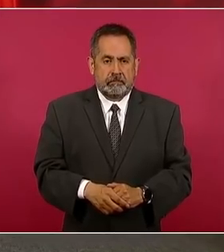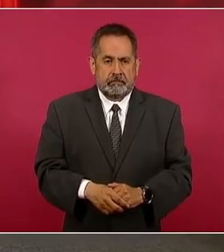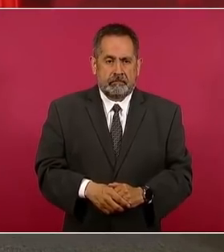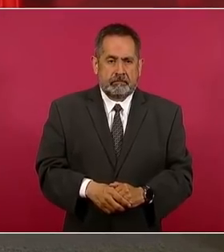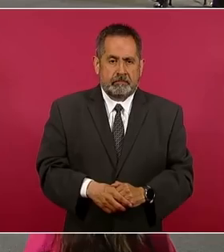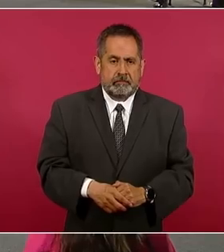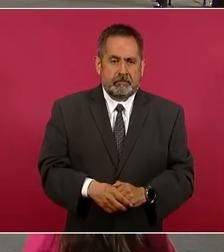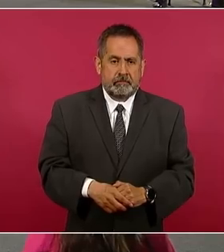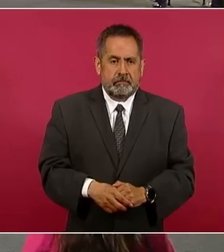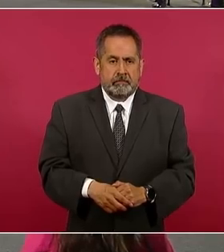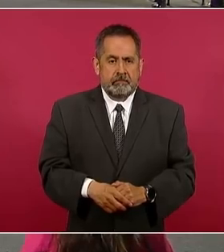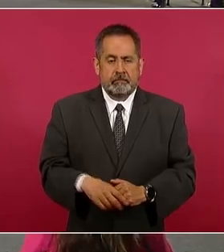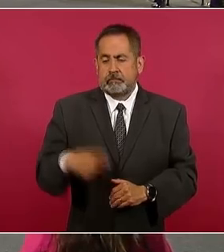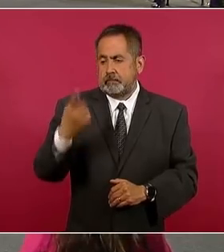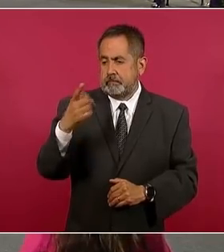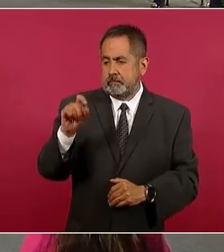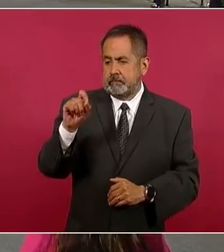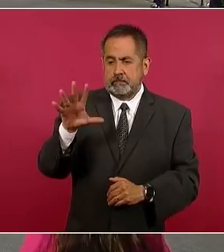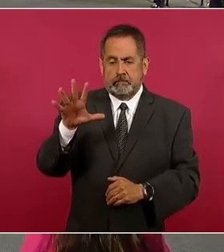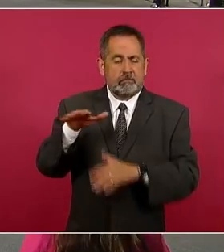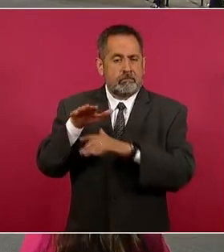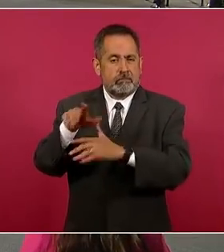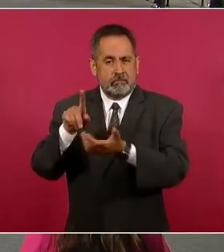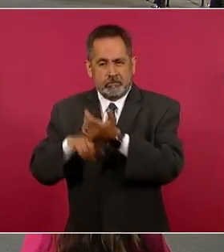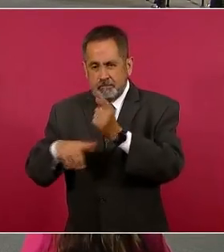105 en materia ambiental.